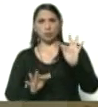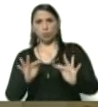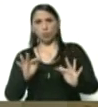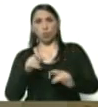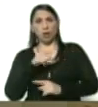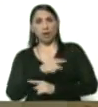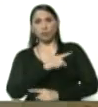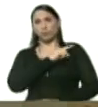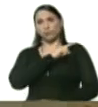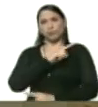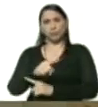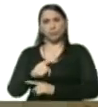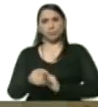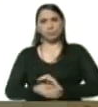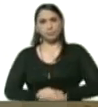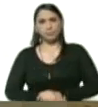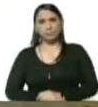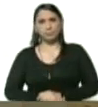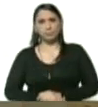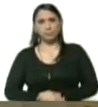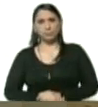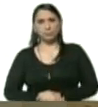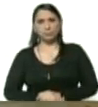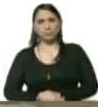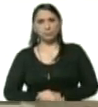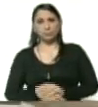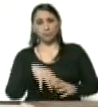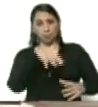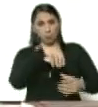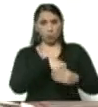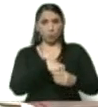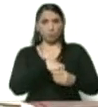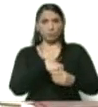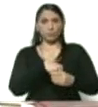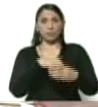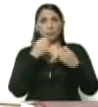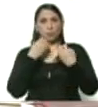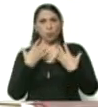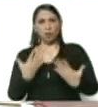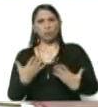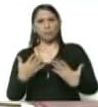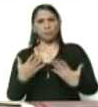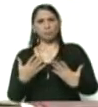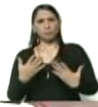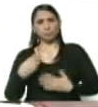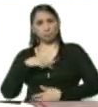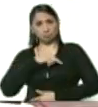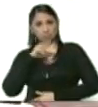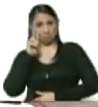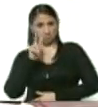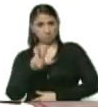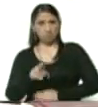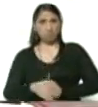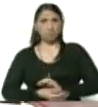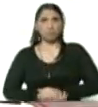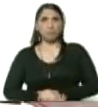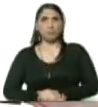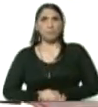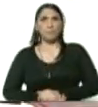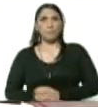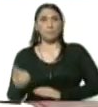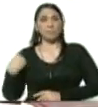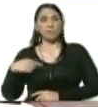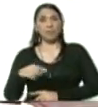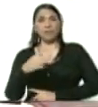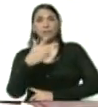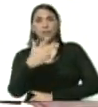eso la obligatoriedad, repito, de la cuarentena. Bueno, cuando vemos, tenemos tres